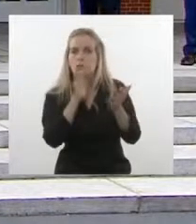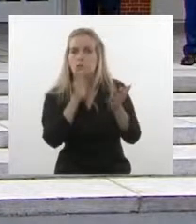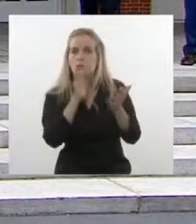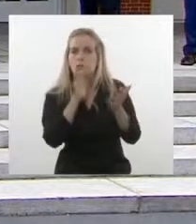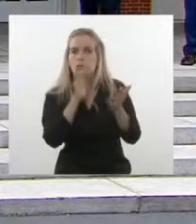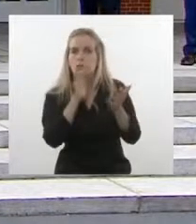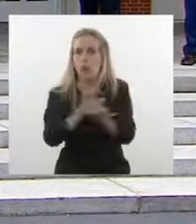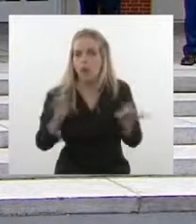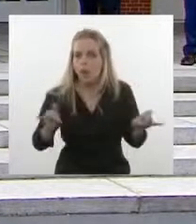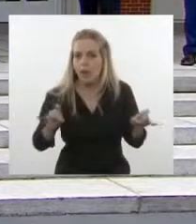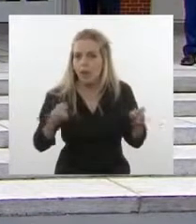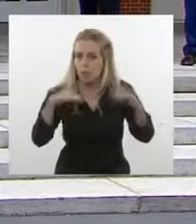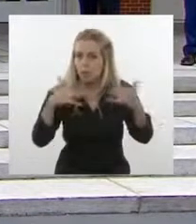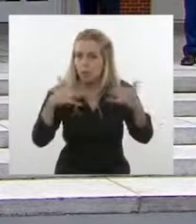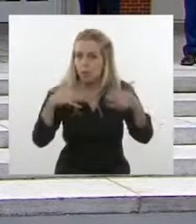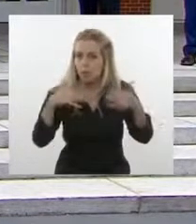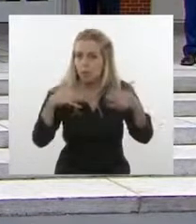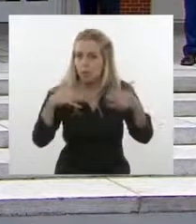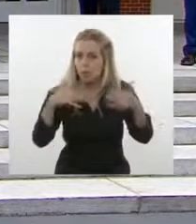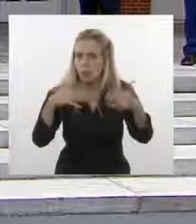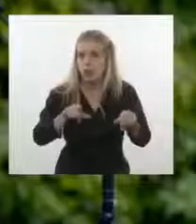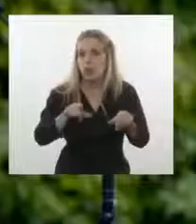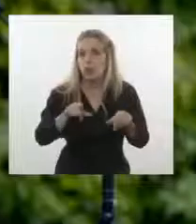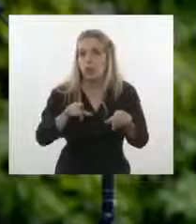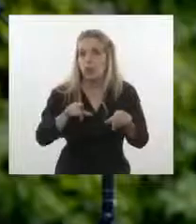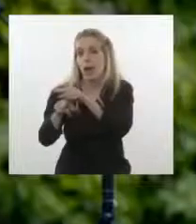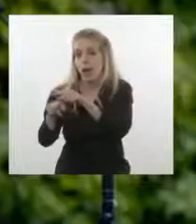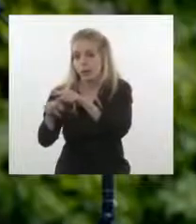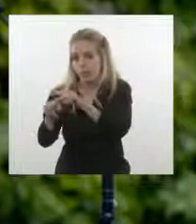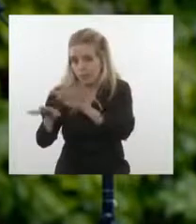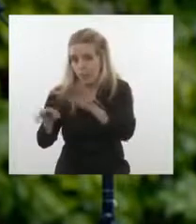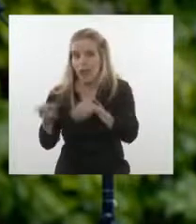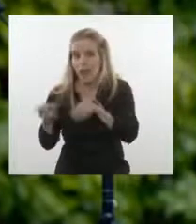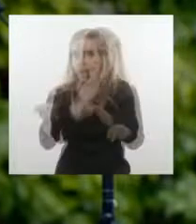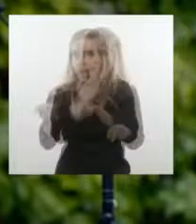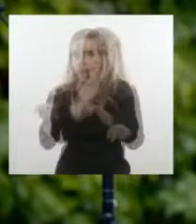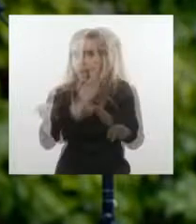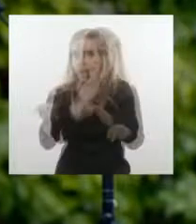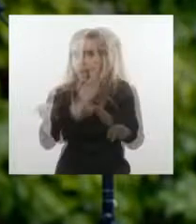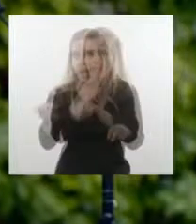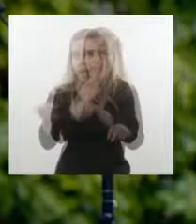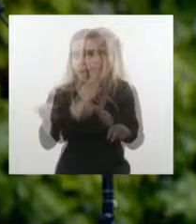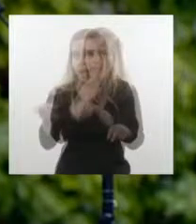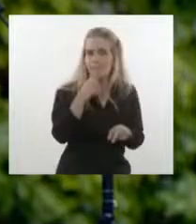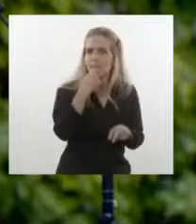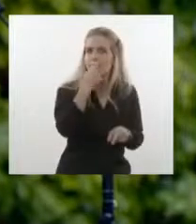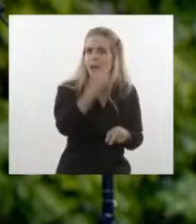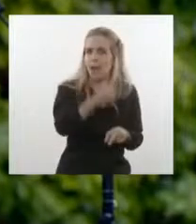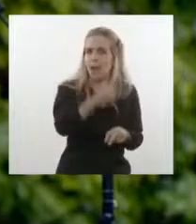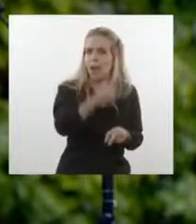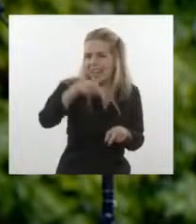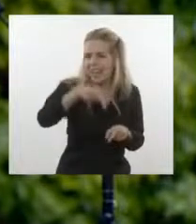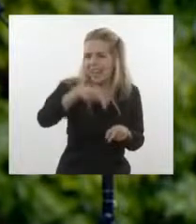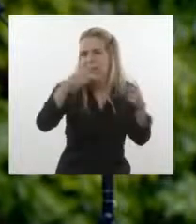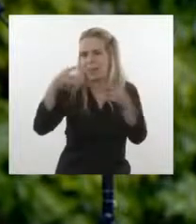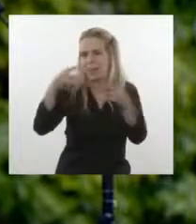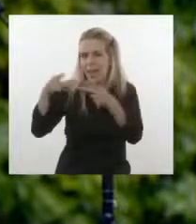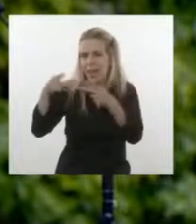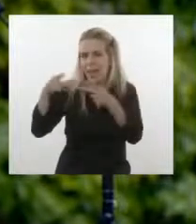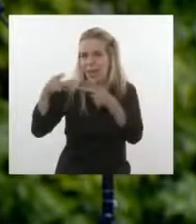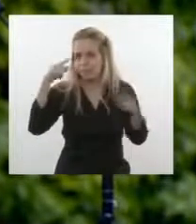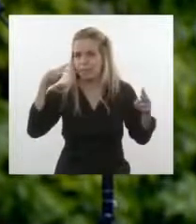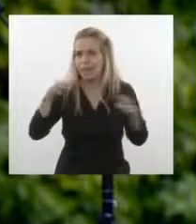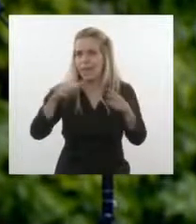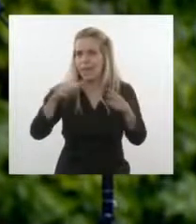Y por otro lado, al presidente Alberto Fernández, si espera durante esta gira, tener la oportunidad de verse con Cristalina Giorgieva en Roma.